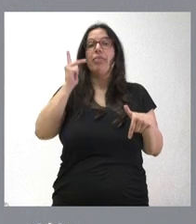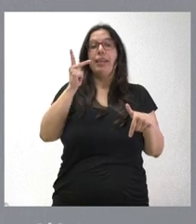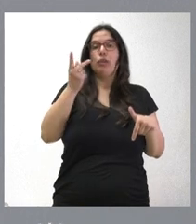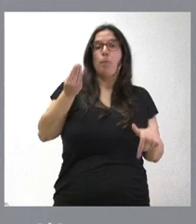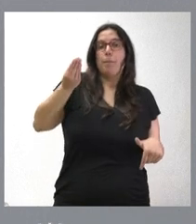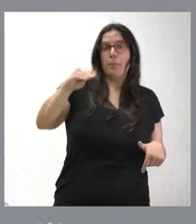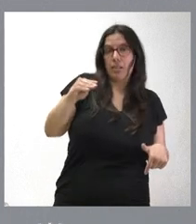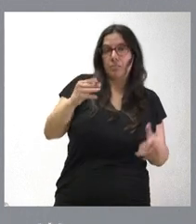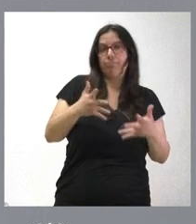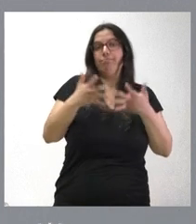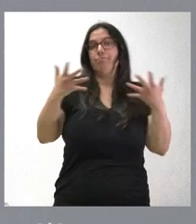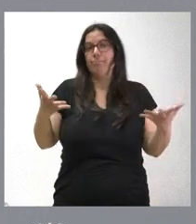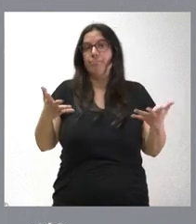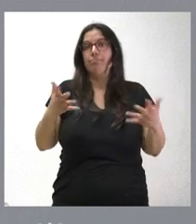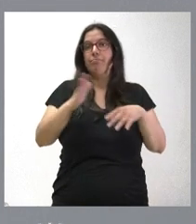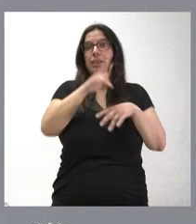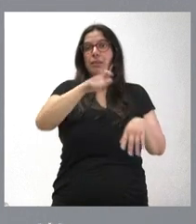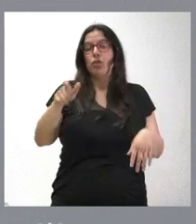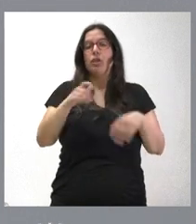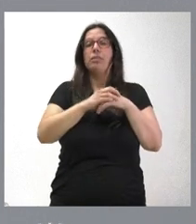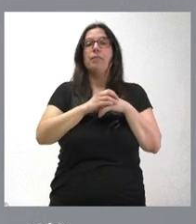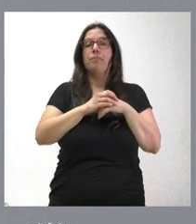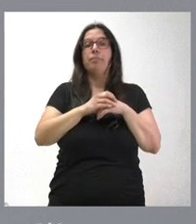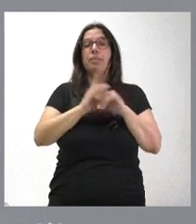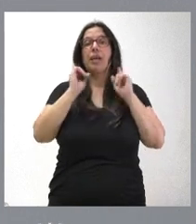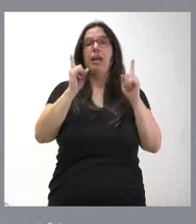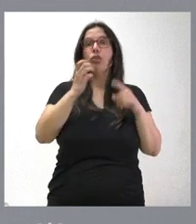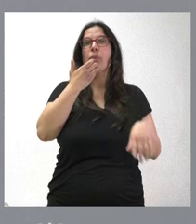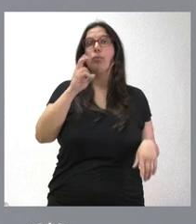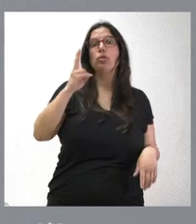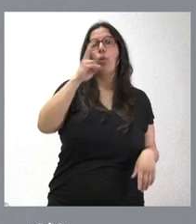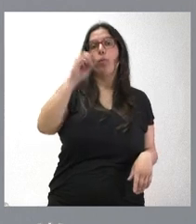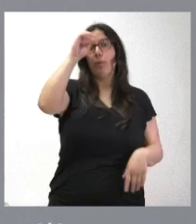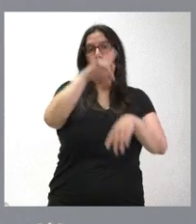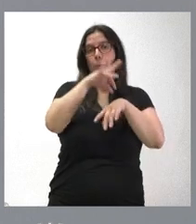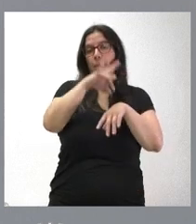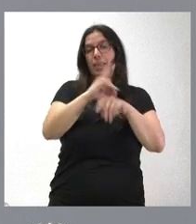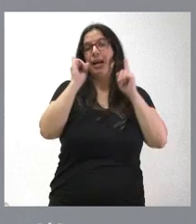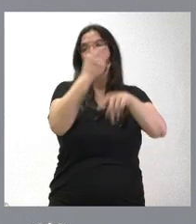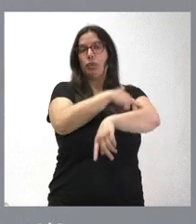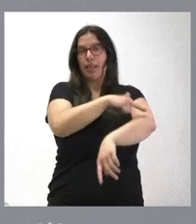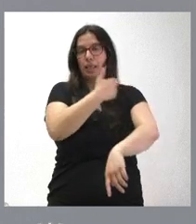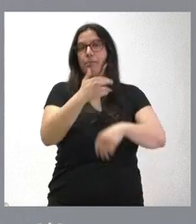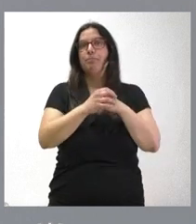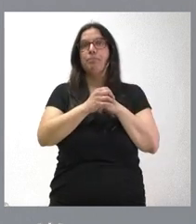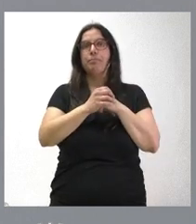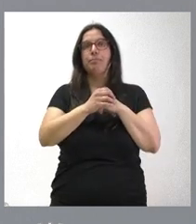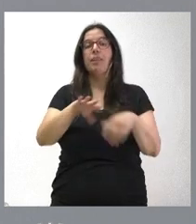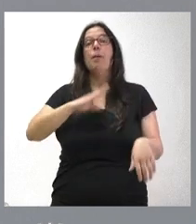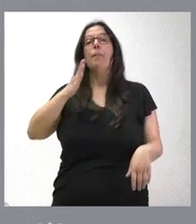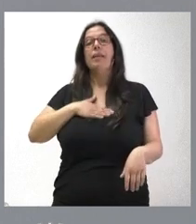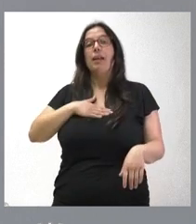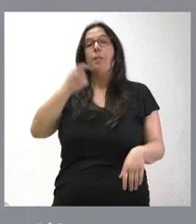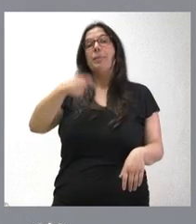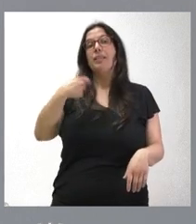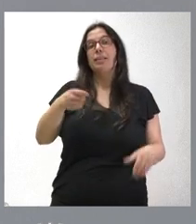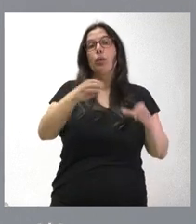de las personas, ampliando los supuestos para una segunda opinión médica en el caso de la sanidad. ¿Qué va a hacer mañana el presidente de la